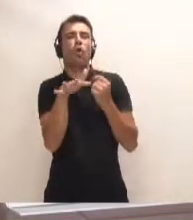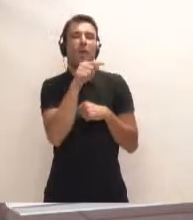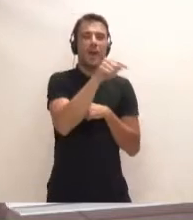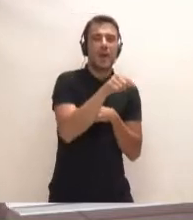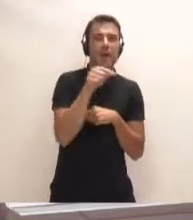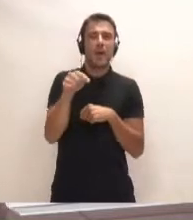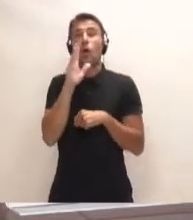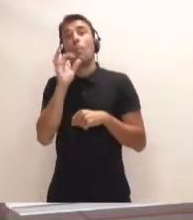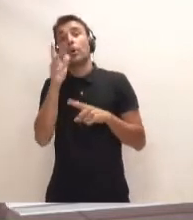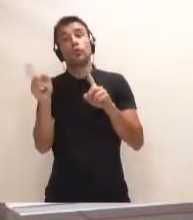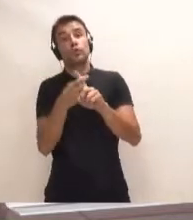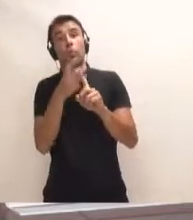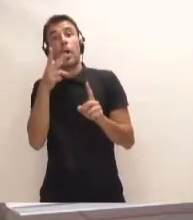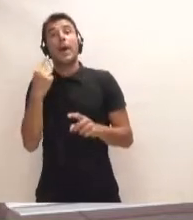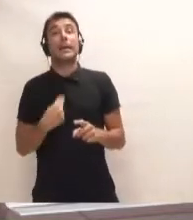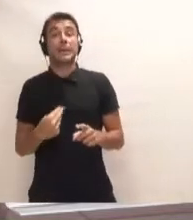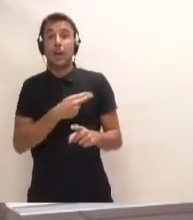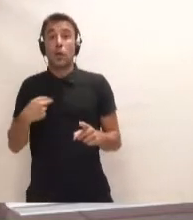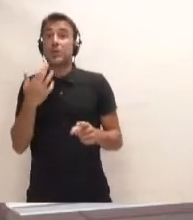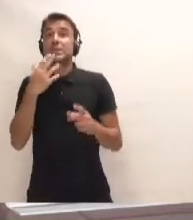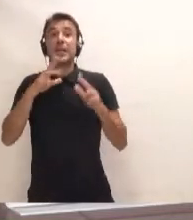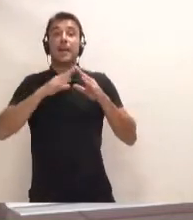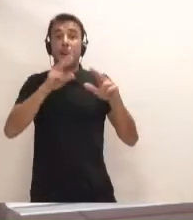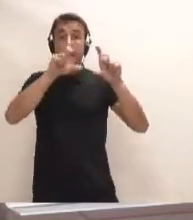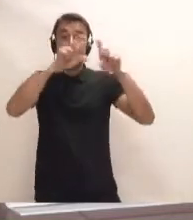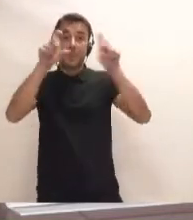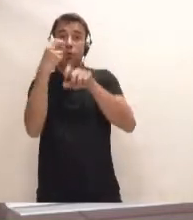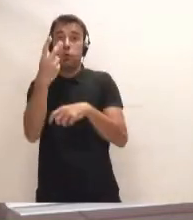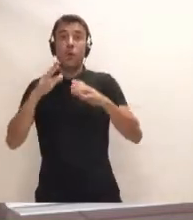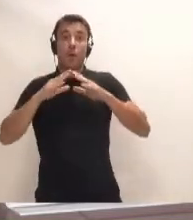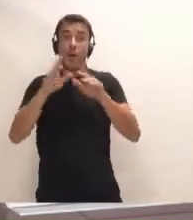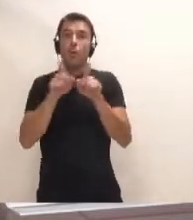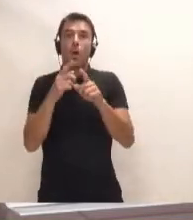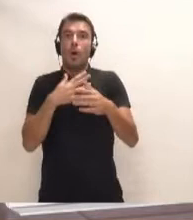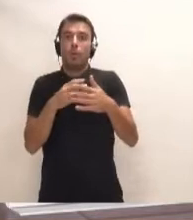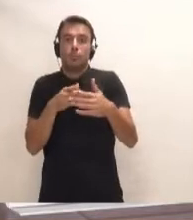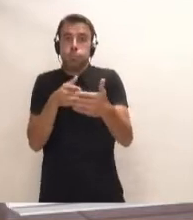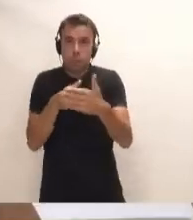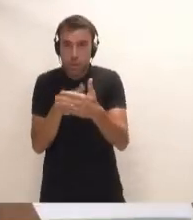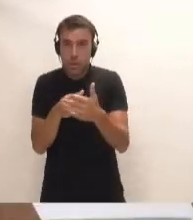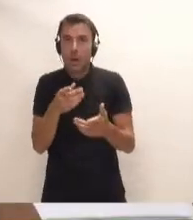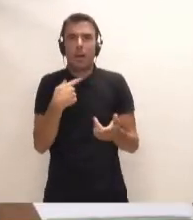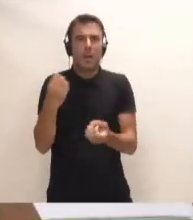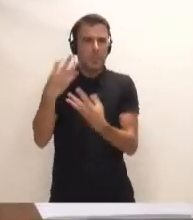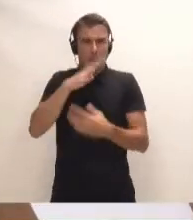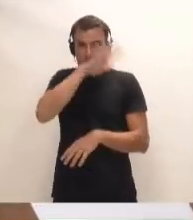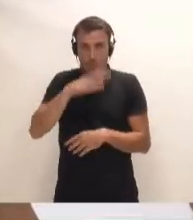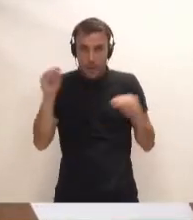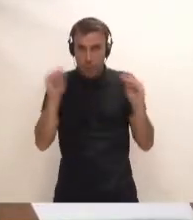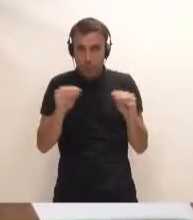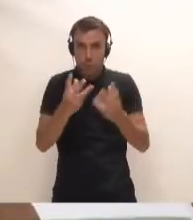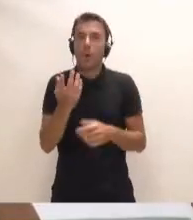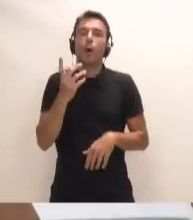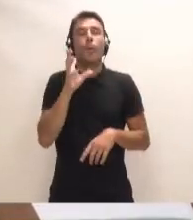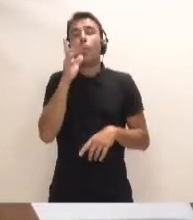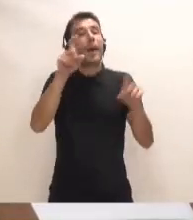tenemos que solucionar que es que los cristianos se bloquean cuando llegan dos navieras. Cuando nosotras lo decíamos parecía que era absurdo. A mí me han dicho, no, no, es que no se les puede cambiar